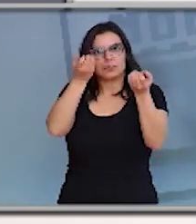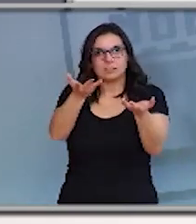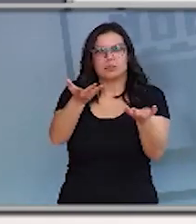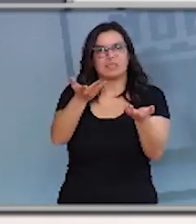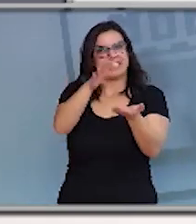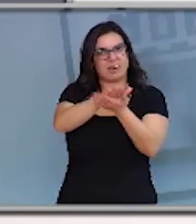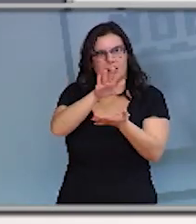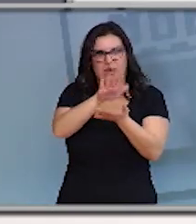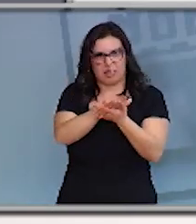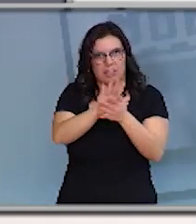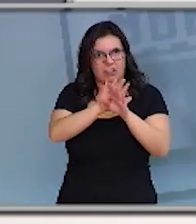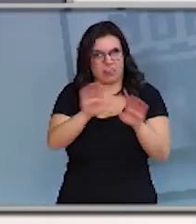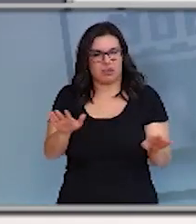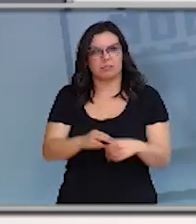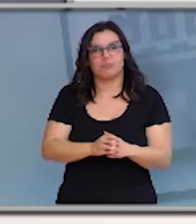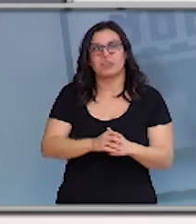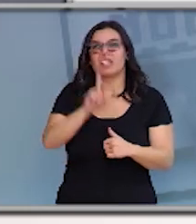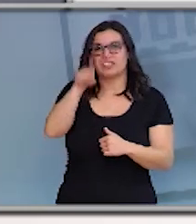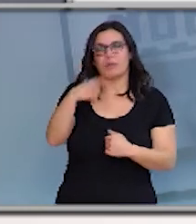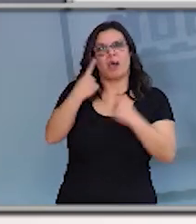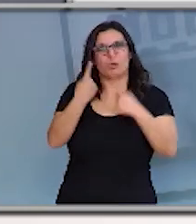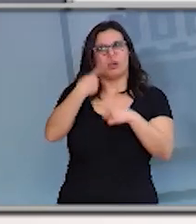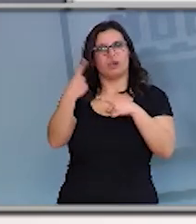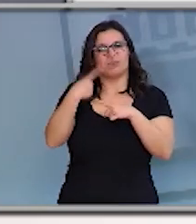calma. Há elementos tamén que quería